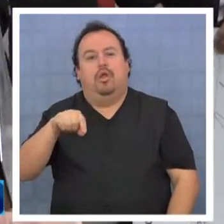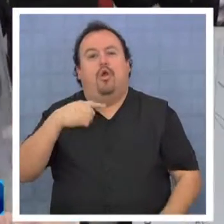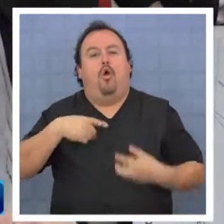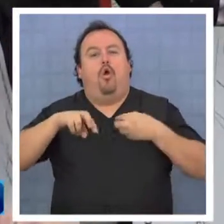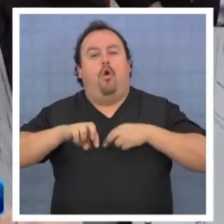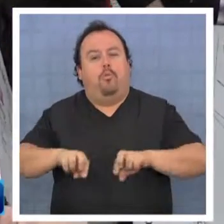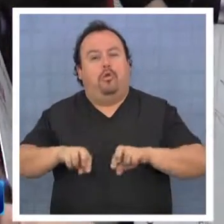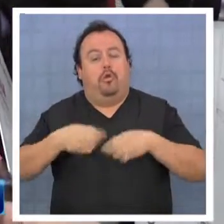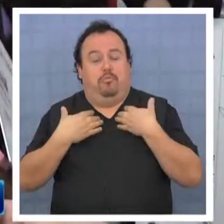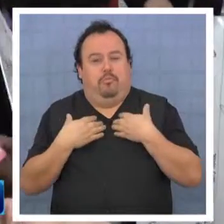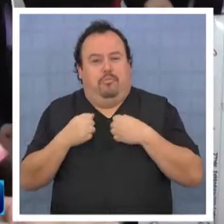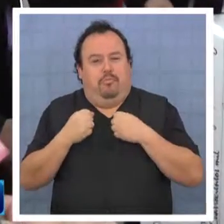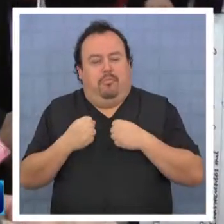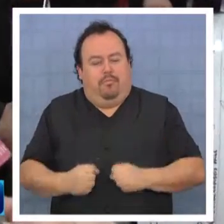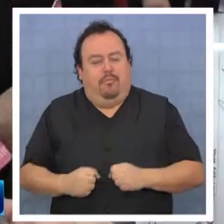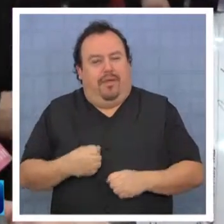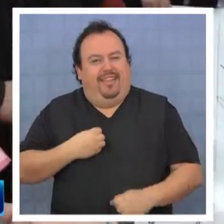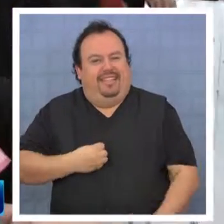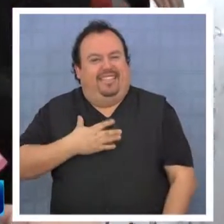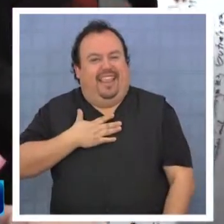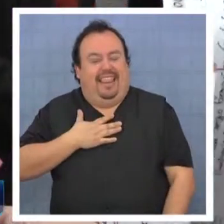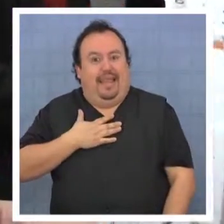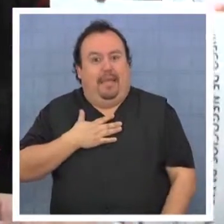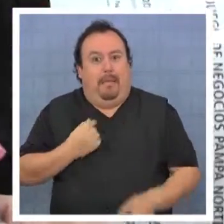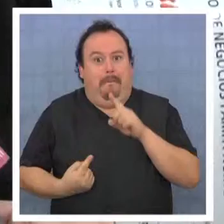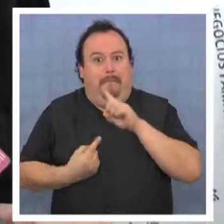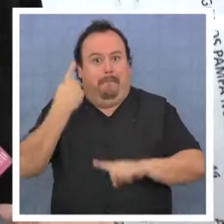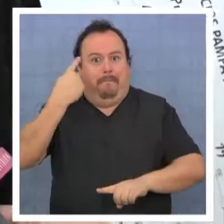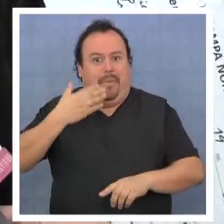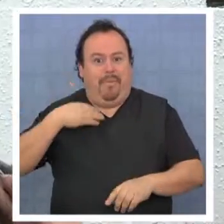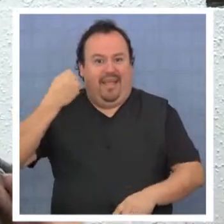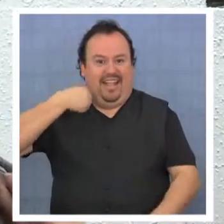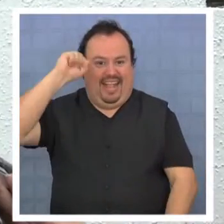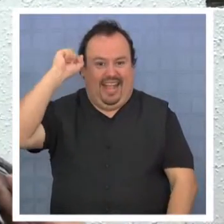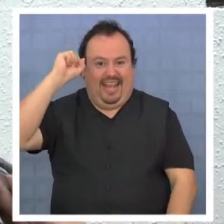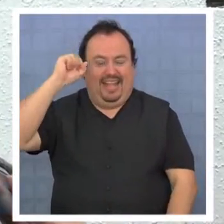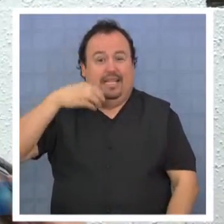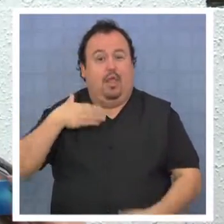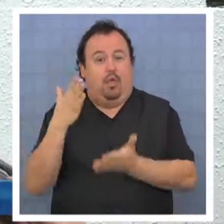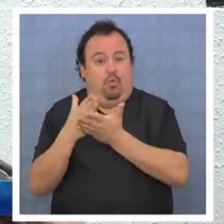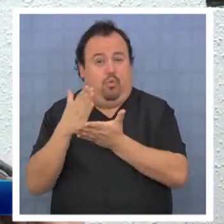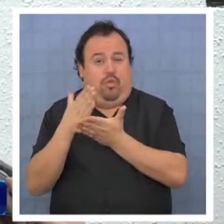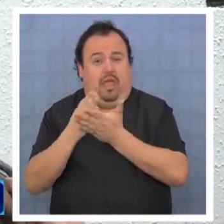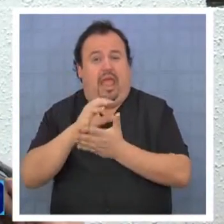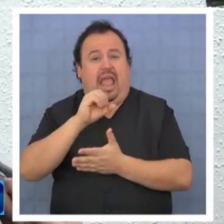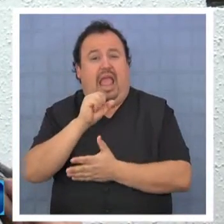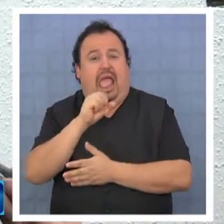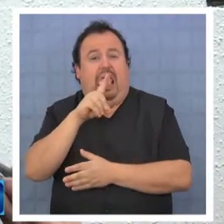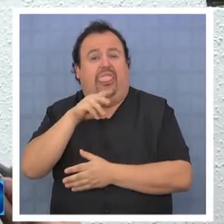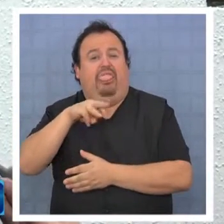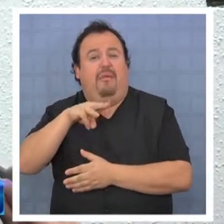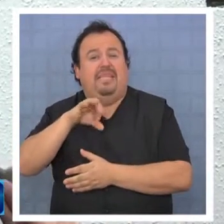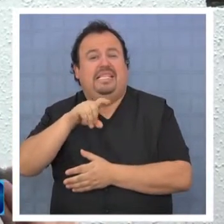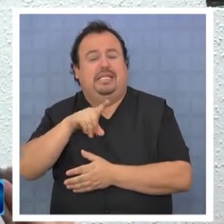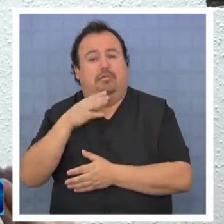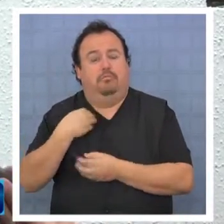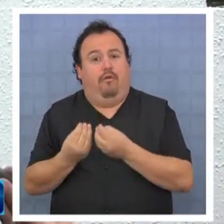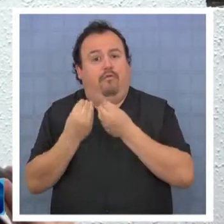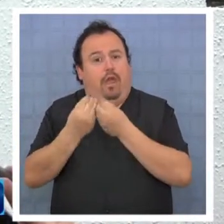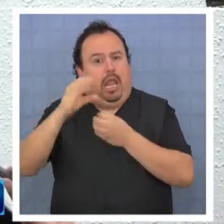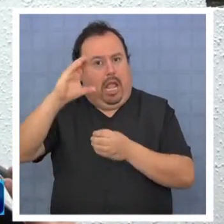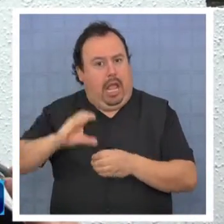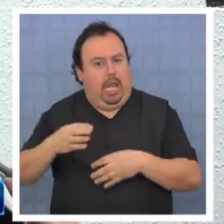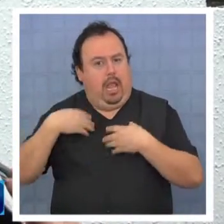oportunidad de poder sentir, de llegar en el primer lugar. Lo que yo estudié Administración me sirve bastante en la carrera,